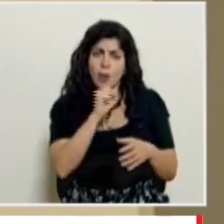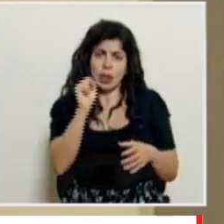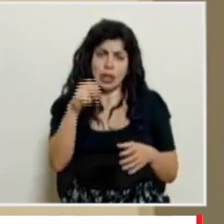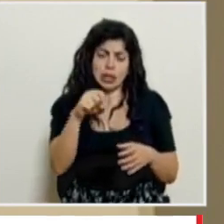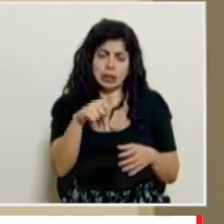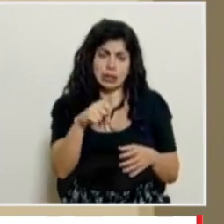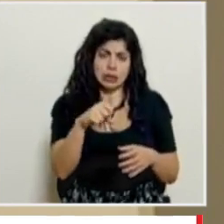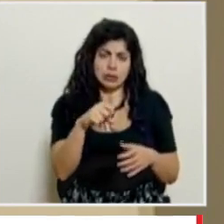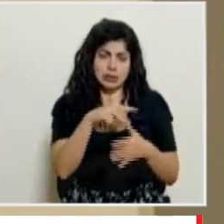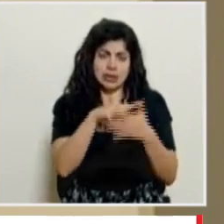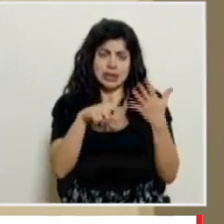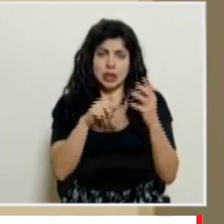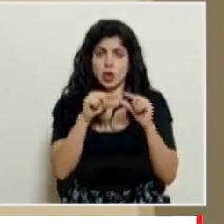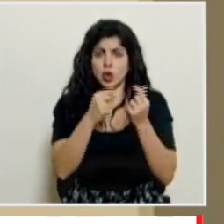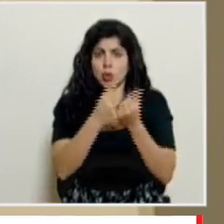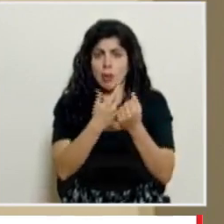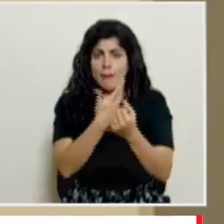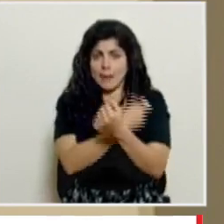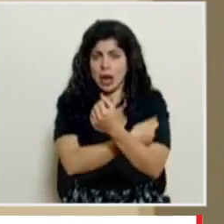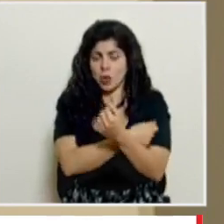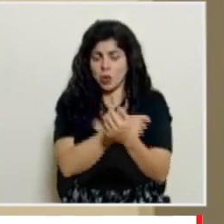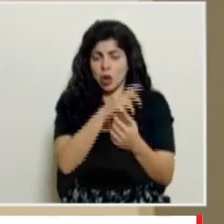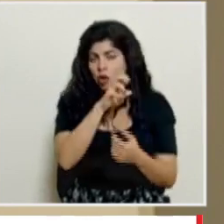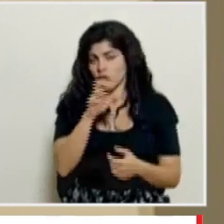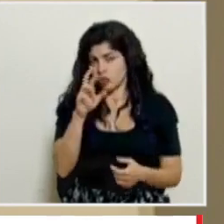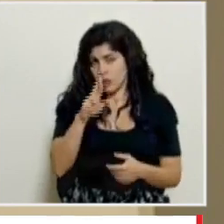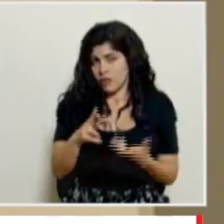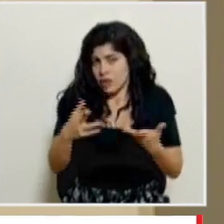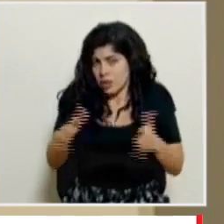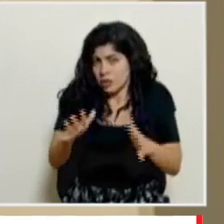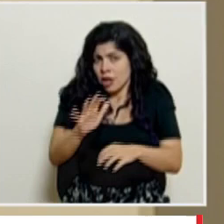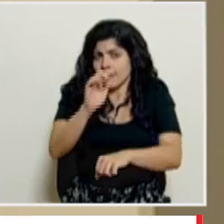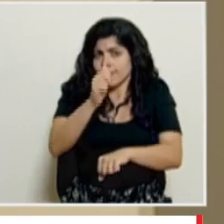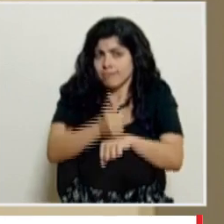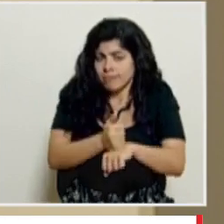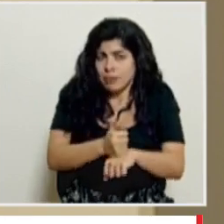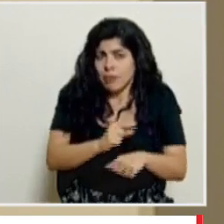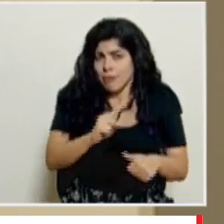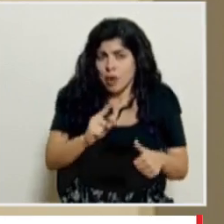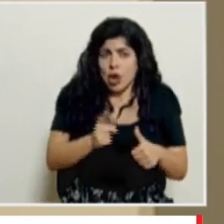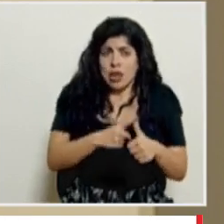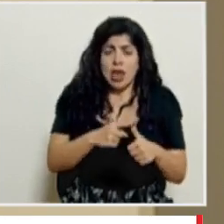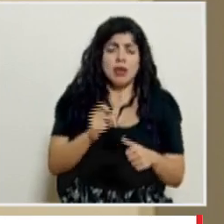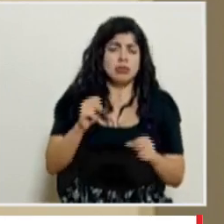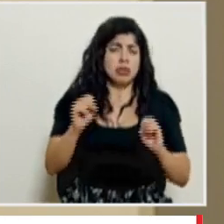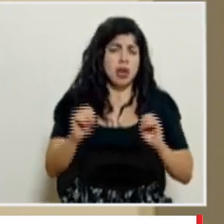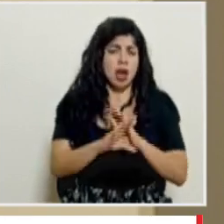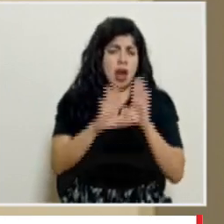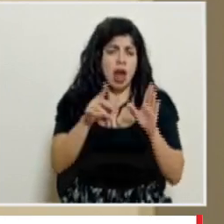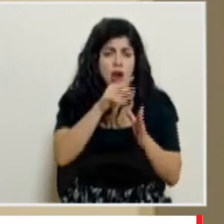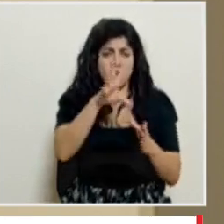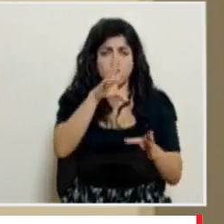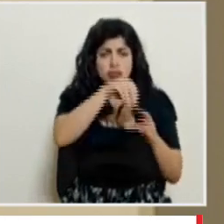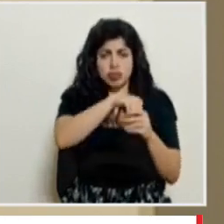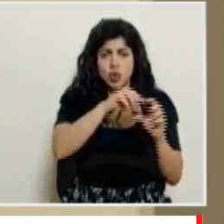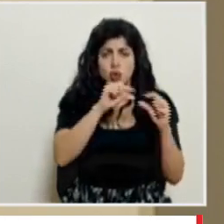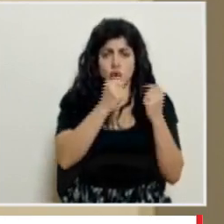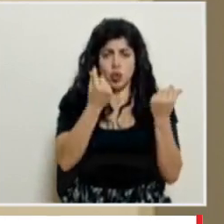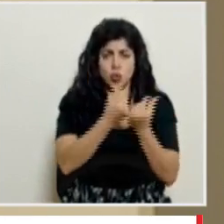dentro de los cinco grupos de vacunación que Costa Rica ha definido como prioritarios y claro que están dentro de los grupos